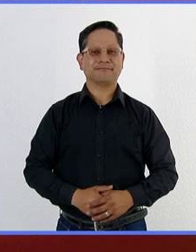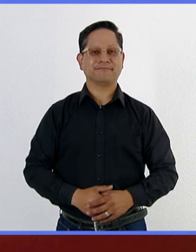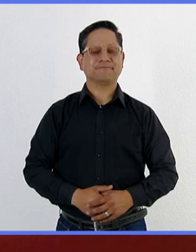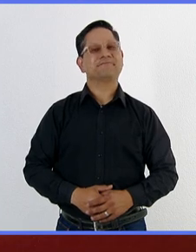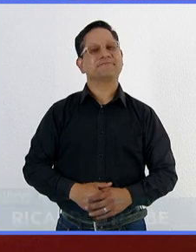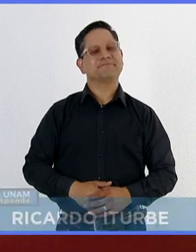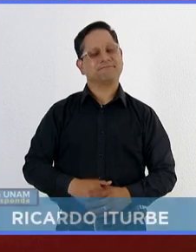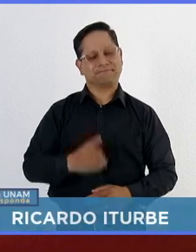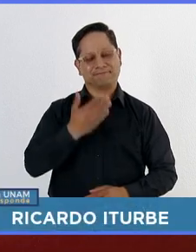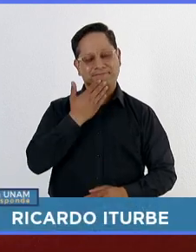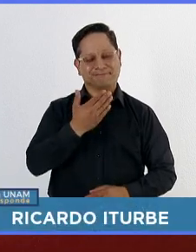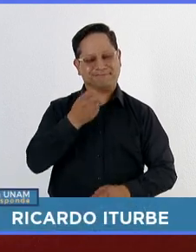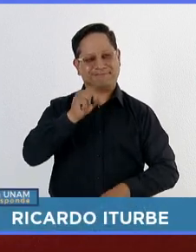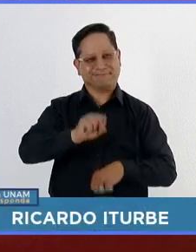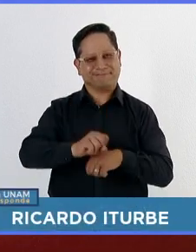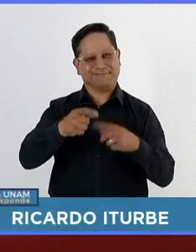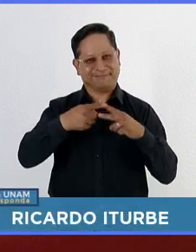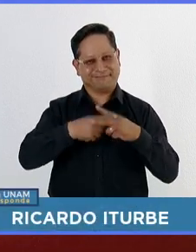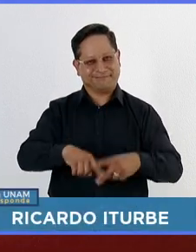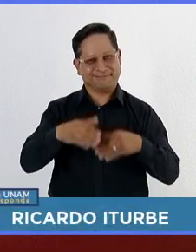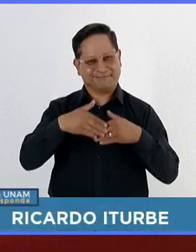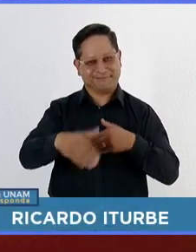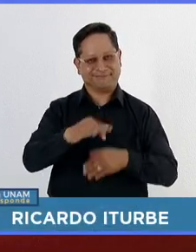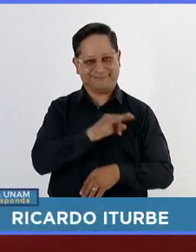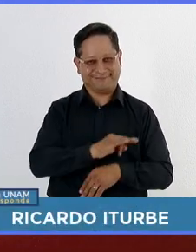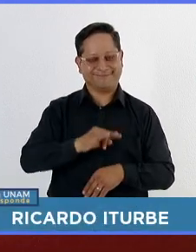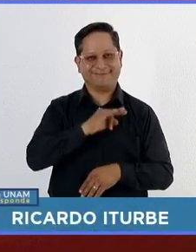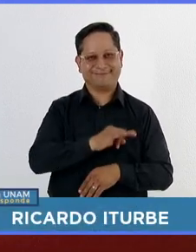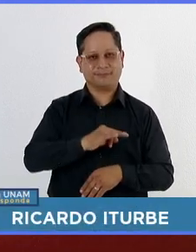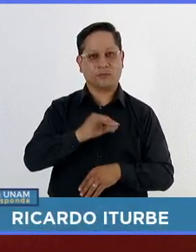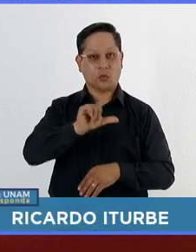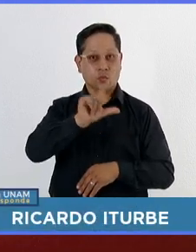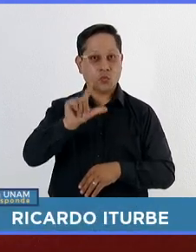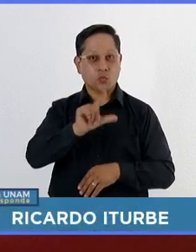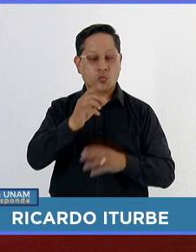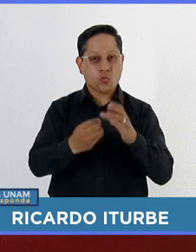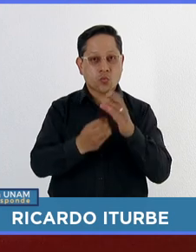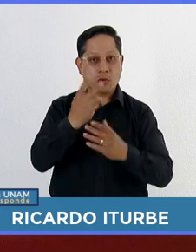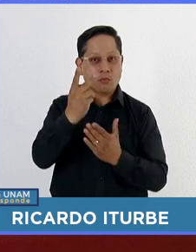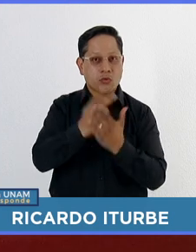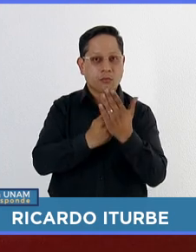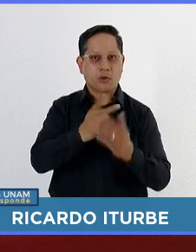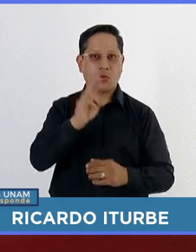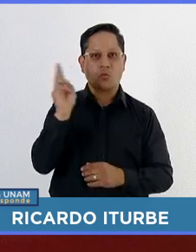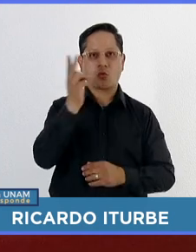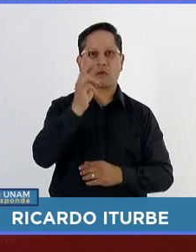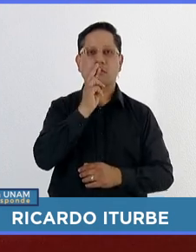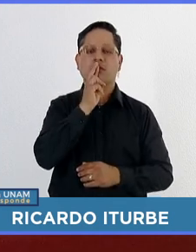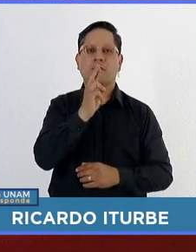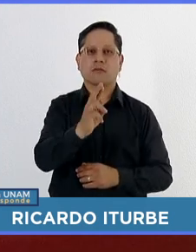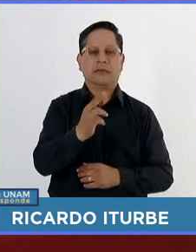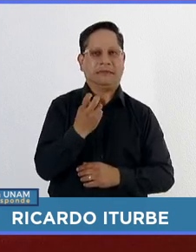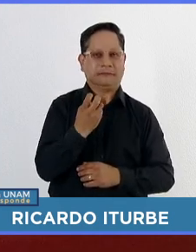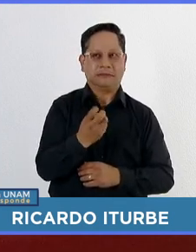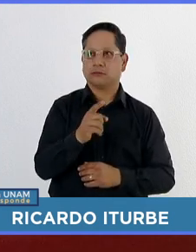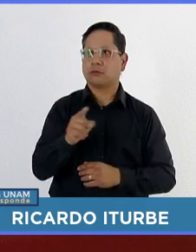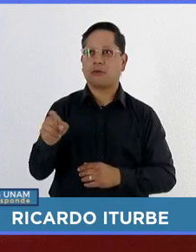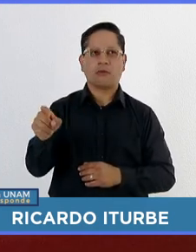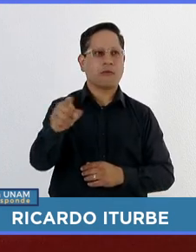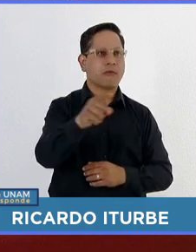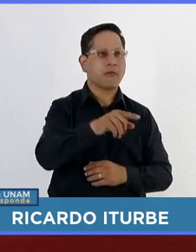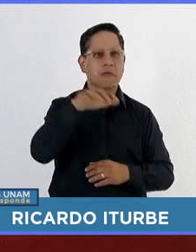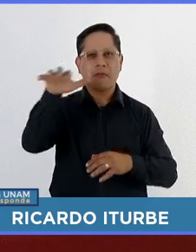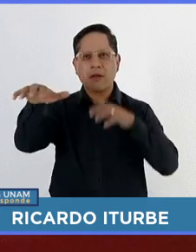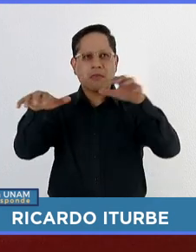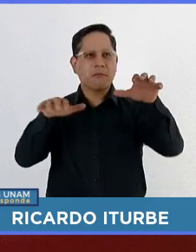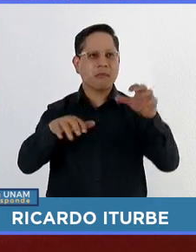Muy buen inicio de semana, qué gusto que nos acompañen este lunes en una nueva emisión de la UNAM Responde para seguir haciendo eco de todos esos